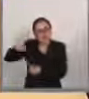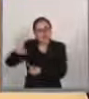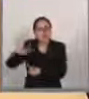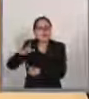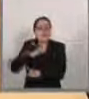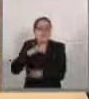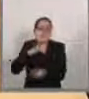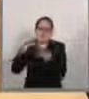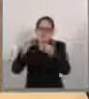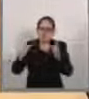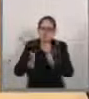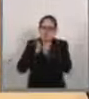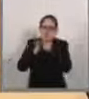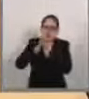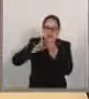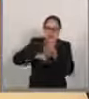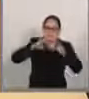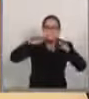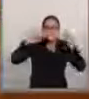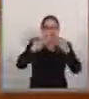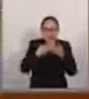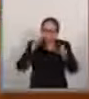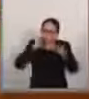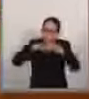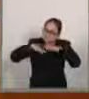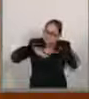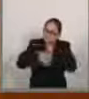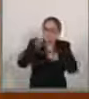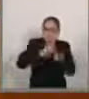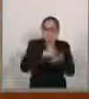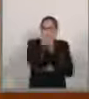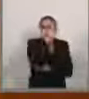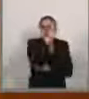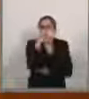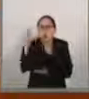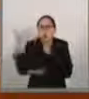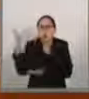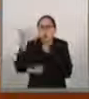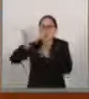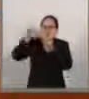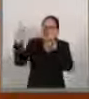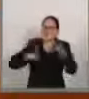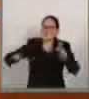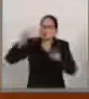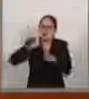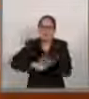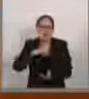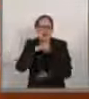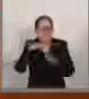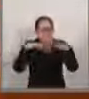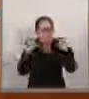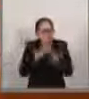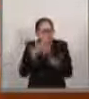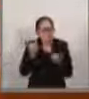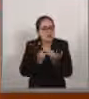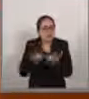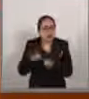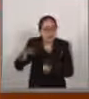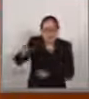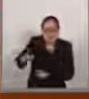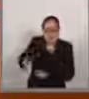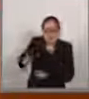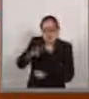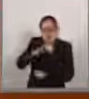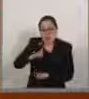de Diputados, Diputados. No de las delincuencias organizadas en nuestros bosques a lo largo y ancho del país y no hay absolutamente